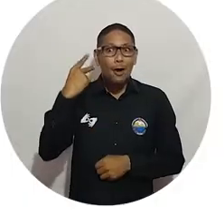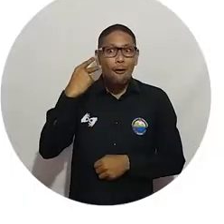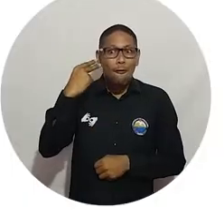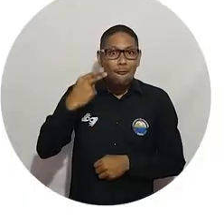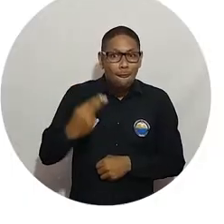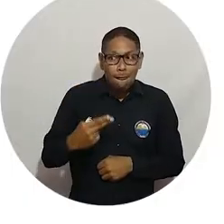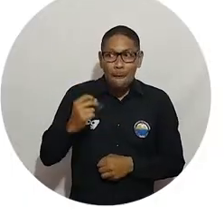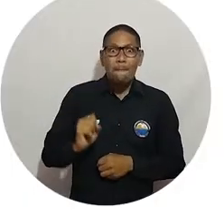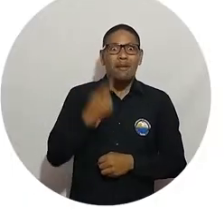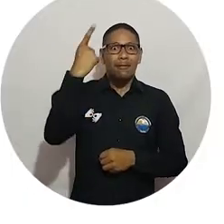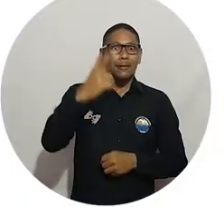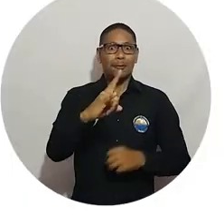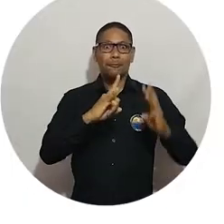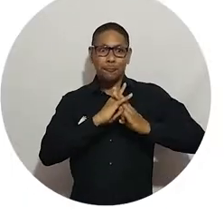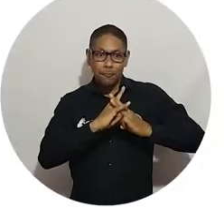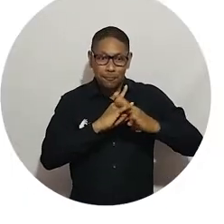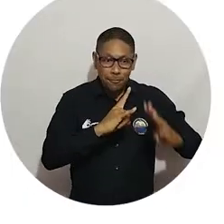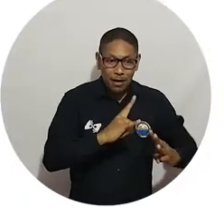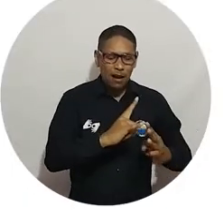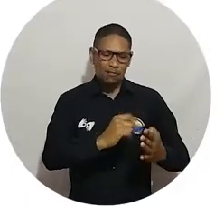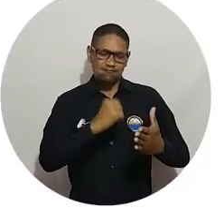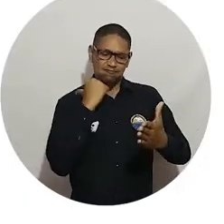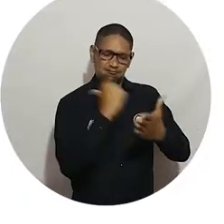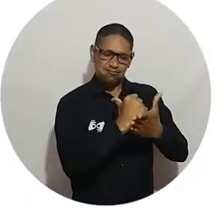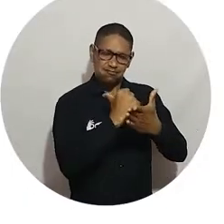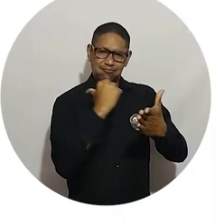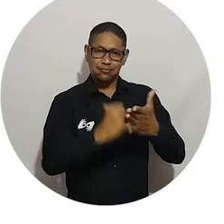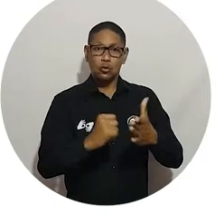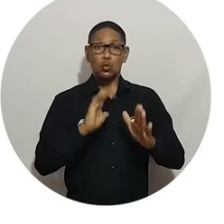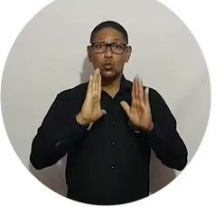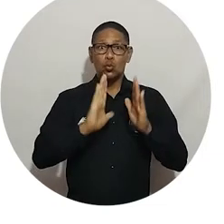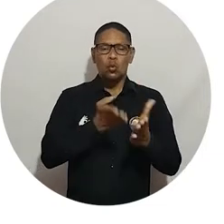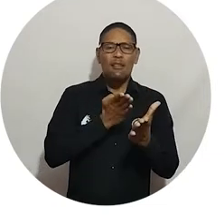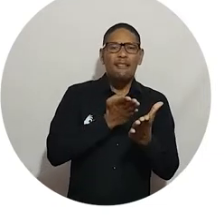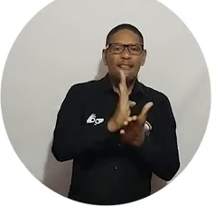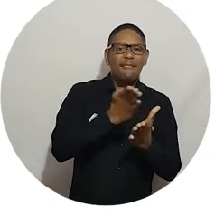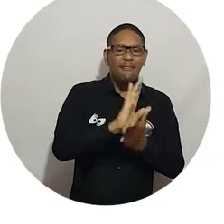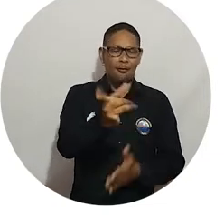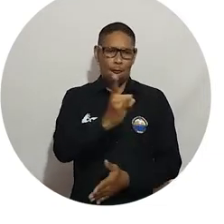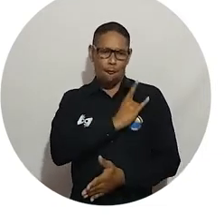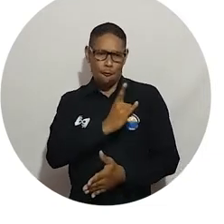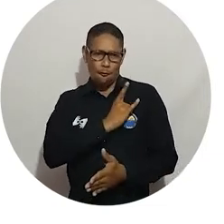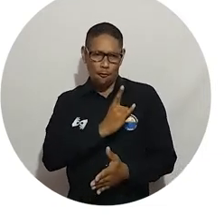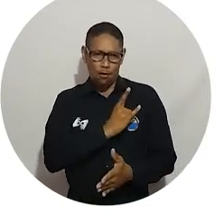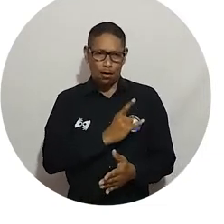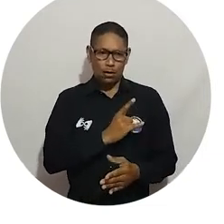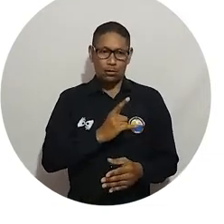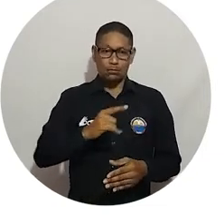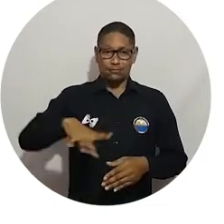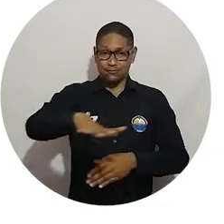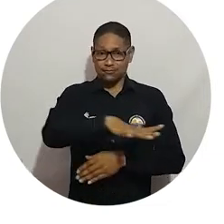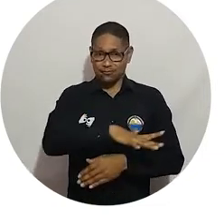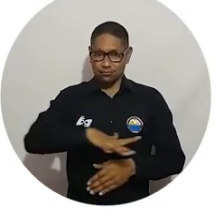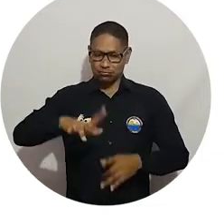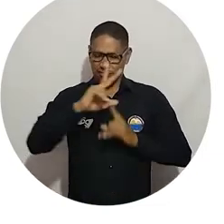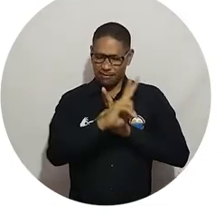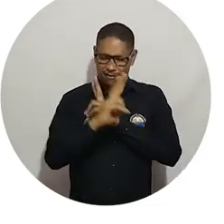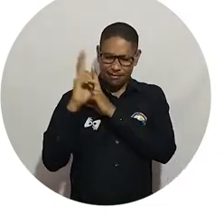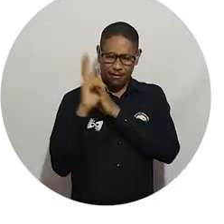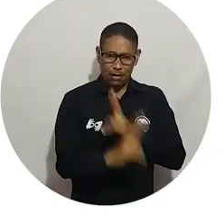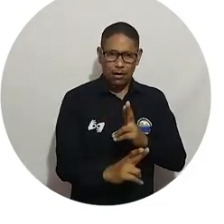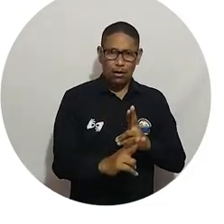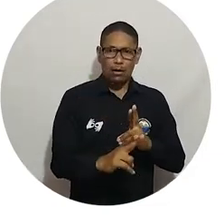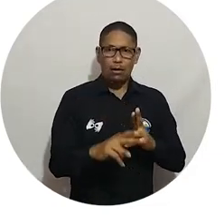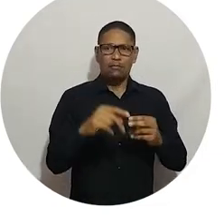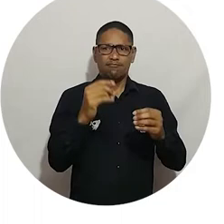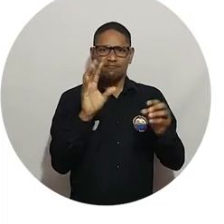las respectivas titulaciones en el MERCOSUR, donde se encuentra Argentina, Brasil, Paraguay, Uruguay y los estados asociados Chile,